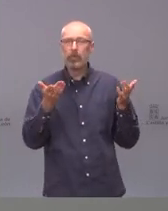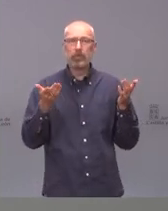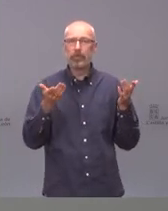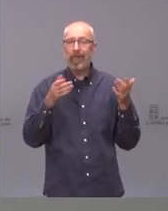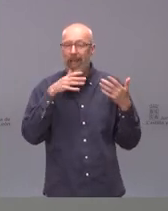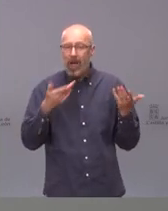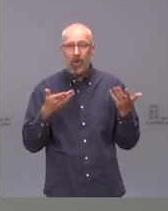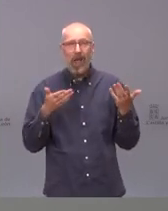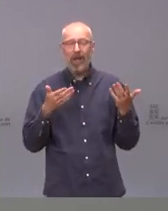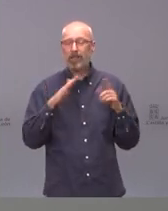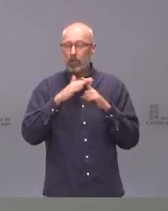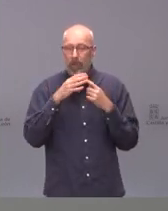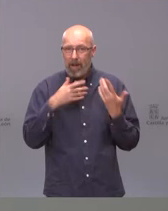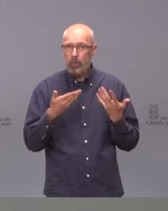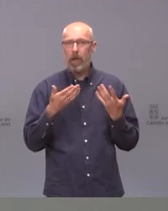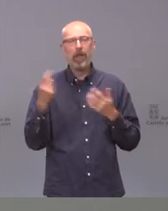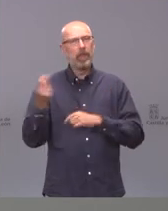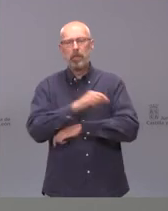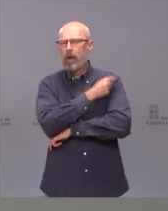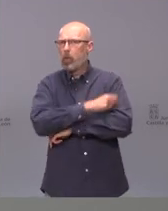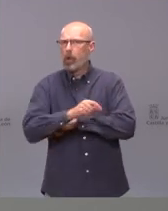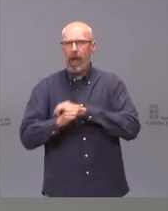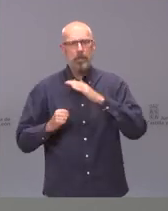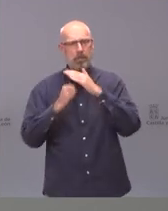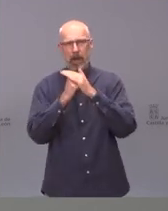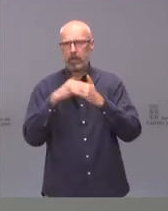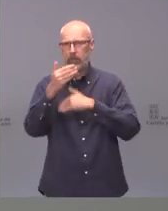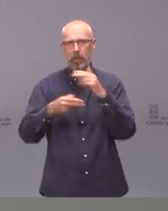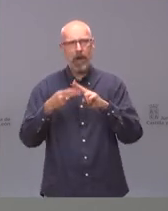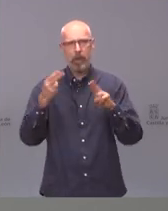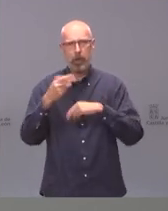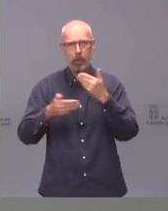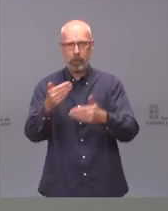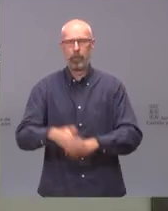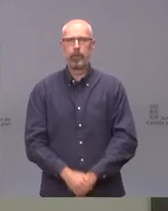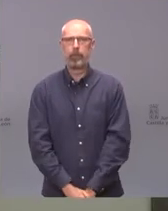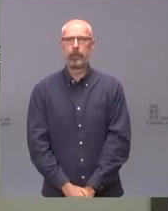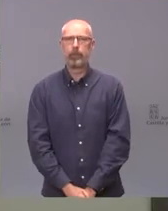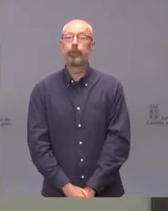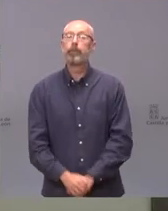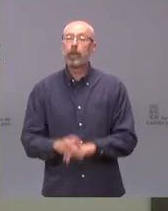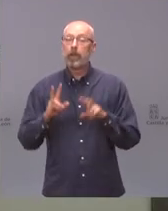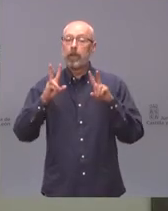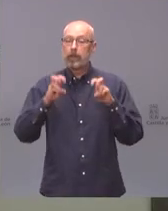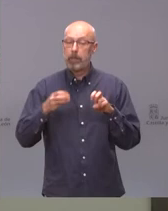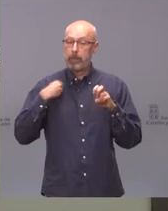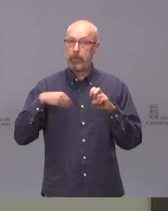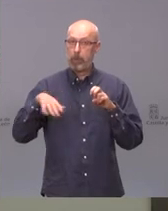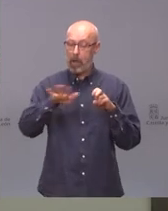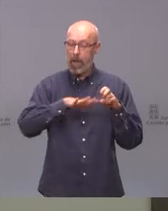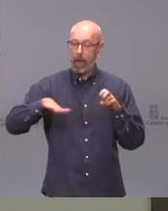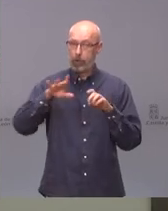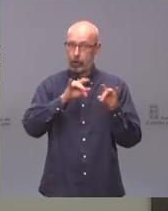vacunando mucho, mucho y todo lo que podamos y rápidamente. Sobre el ámbito territorial de las restricciones sí me gustaría